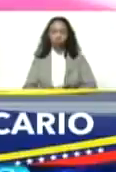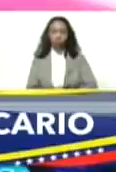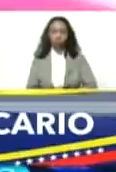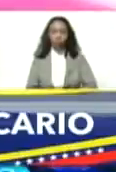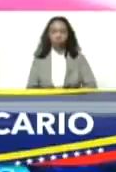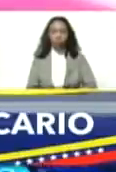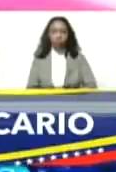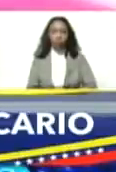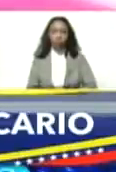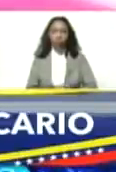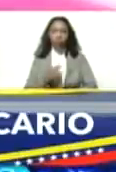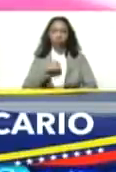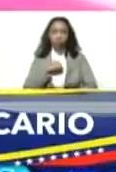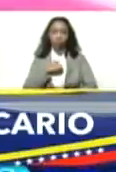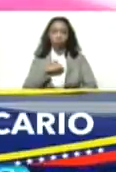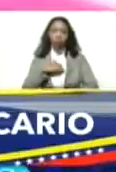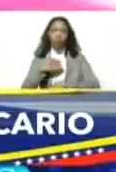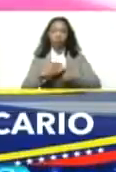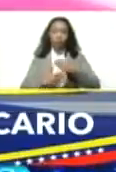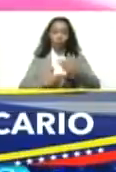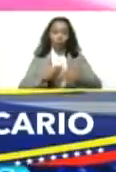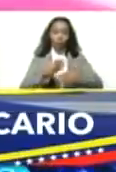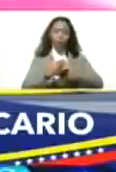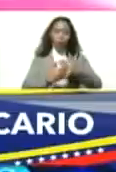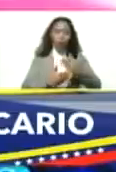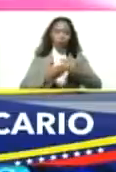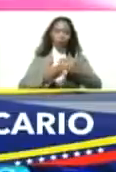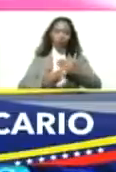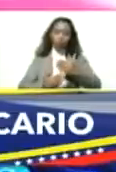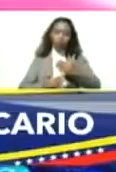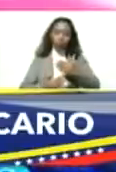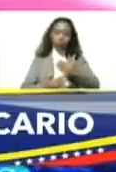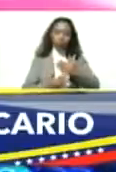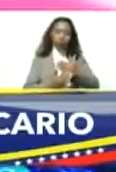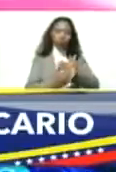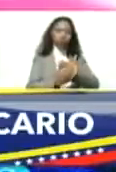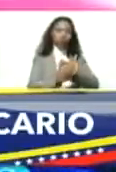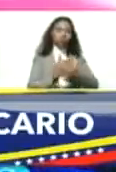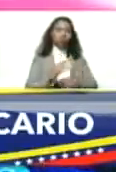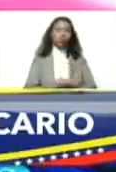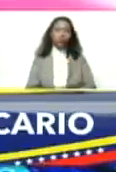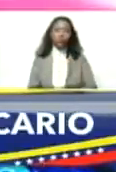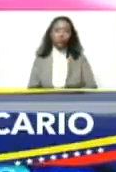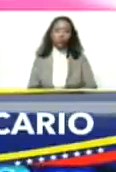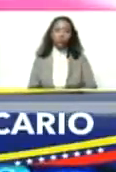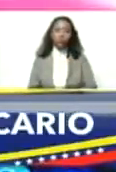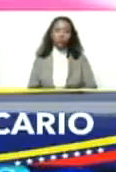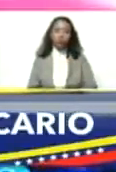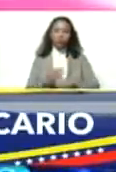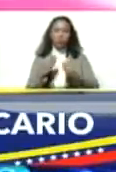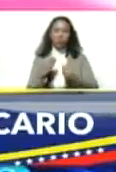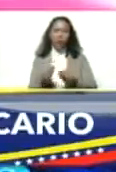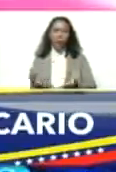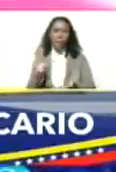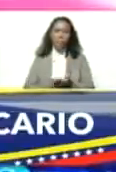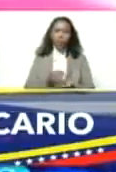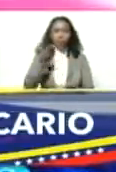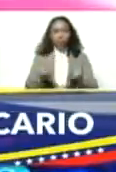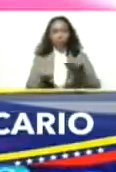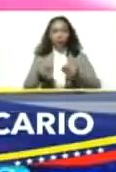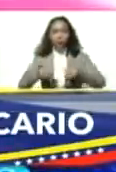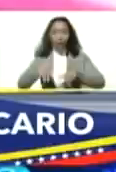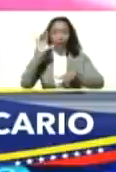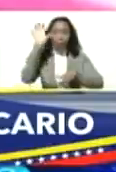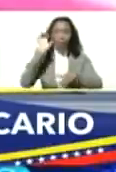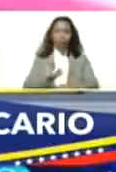Hemos ido avanzando paso a paso para estabilizar el país